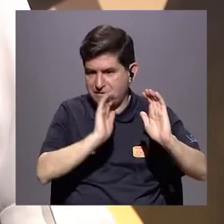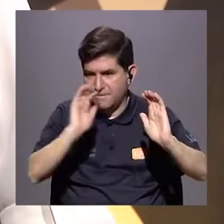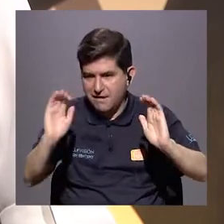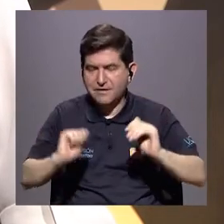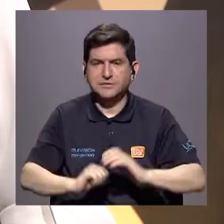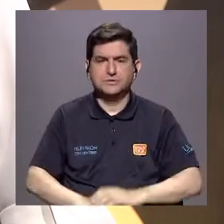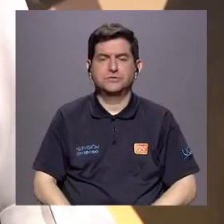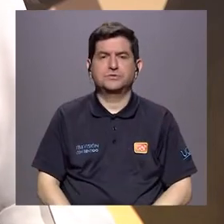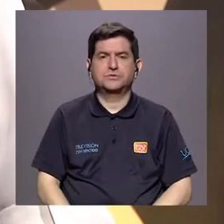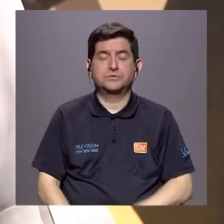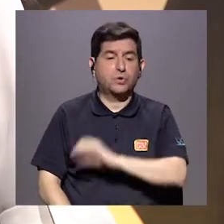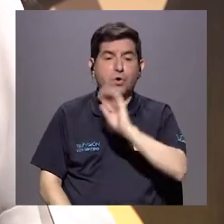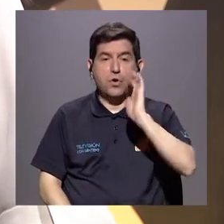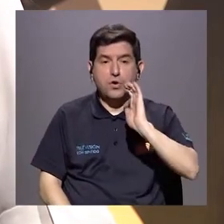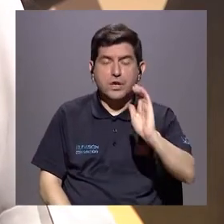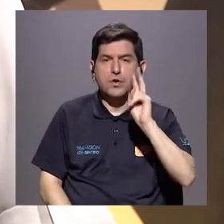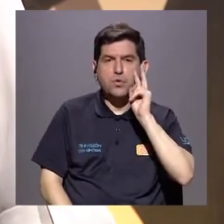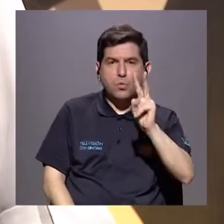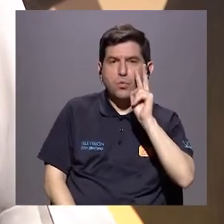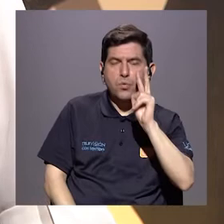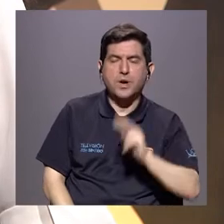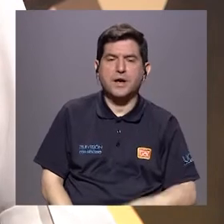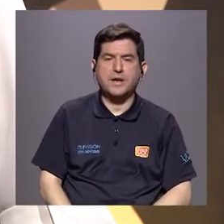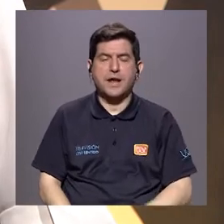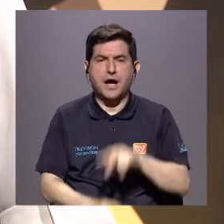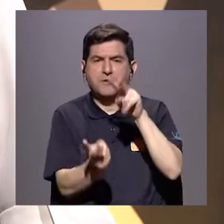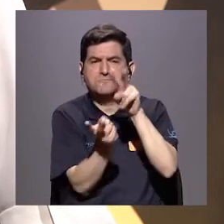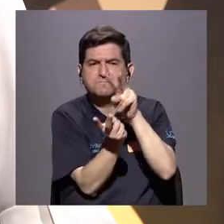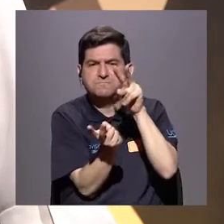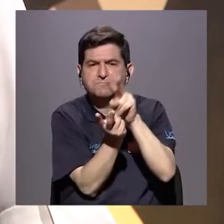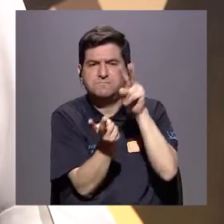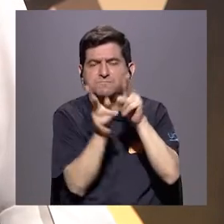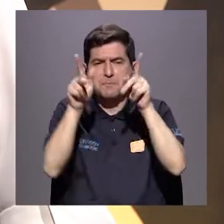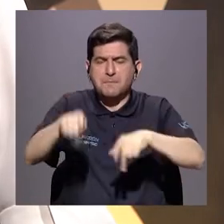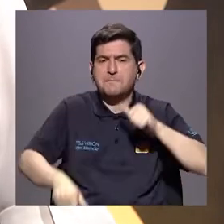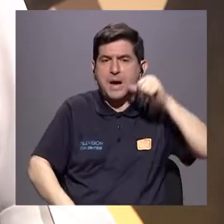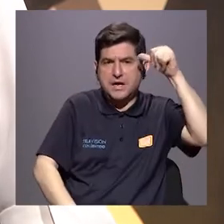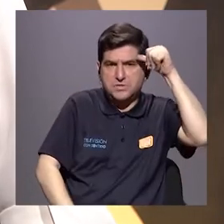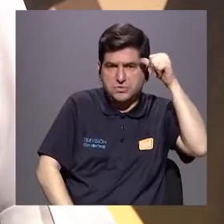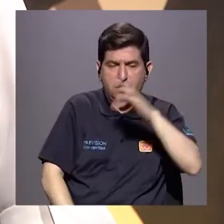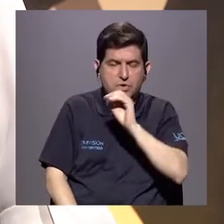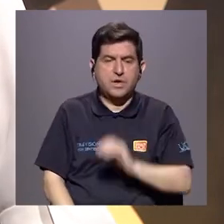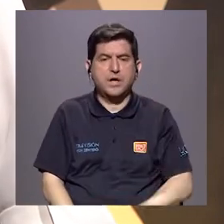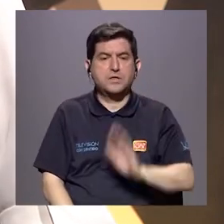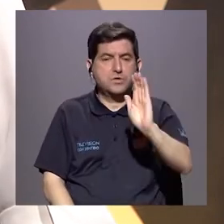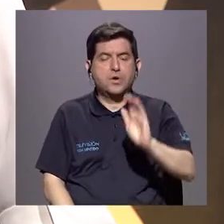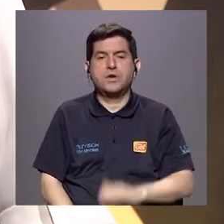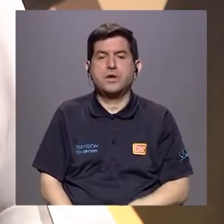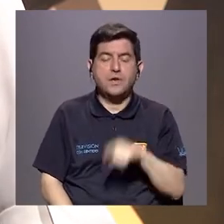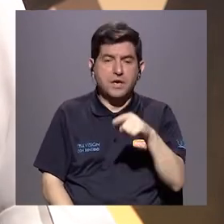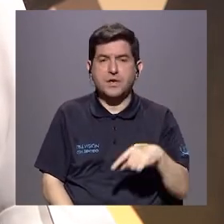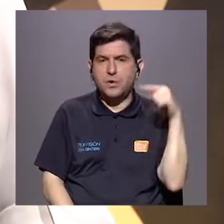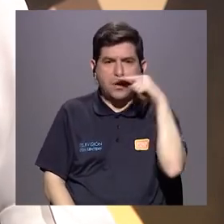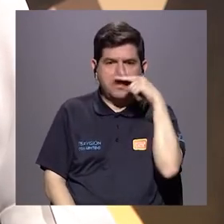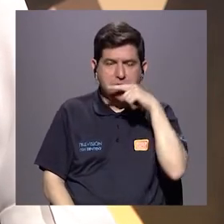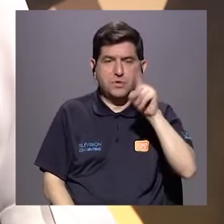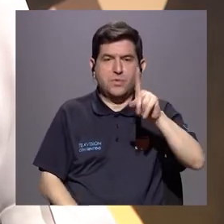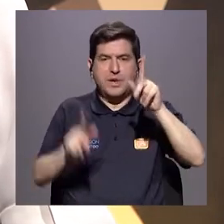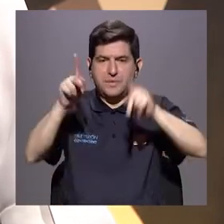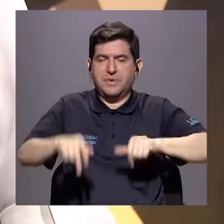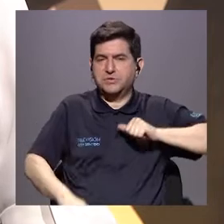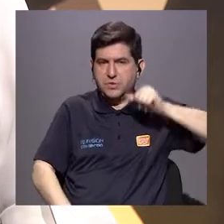poner al niño a observar relaciones sexuales entre adultos, poner al niño a masturbar a un adulto